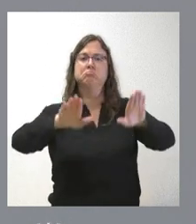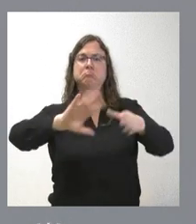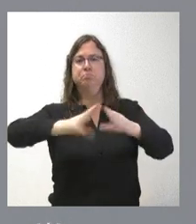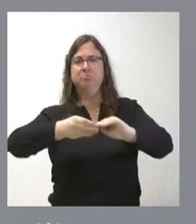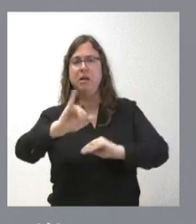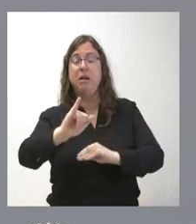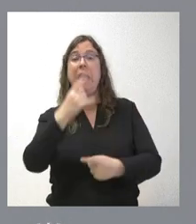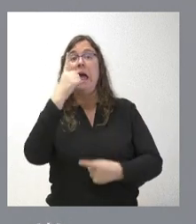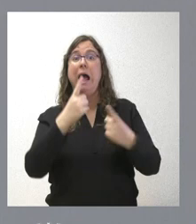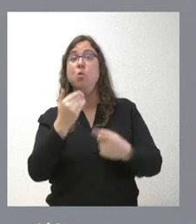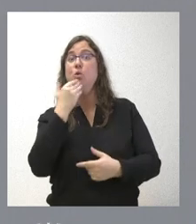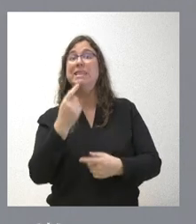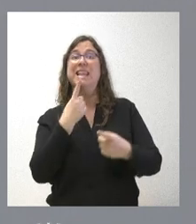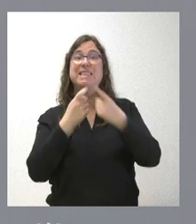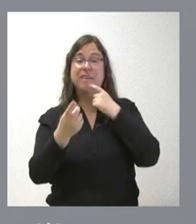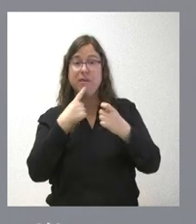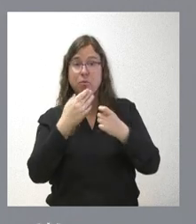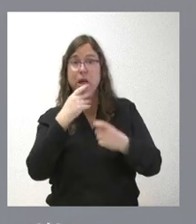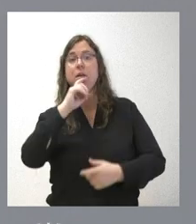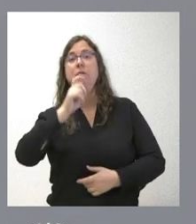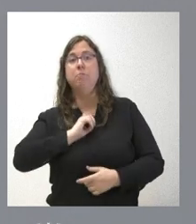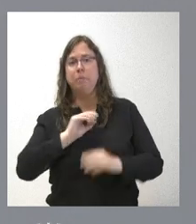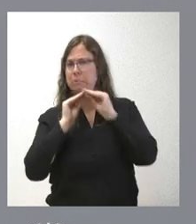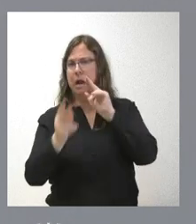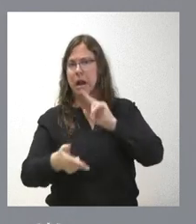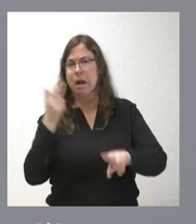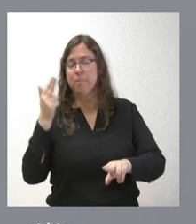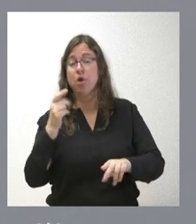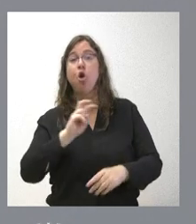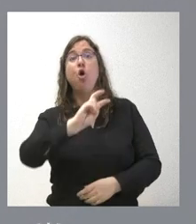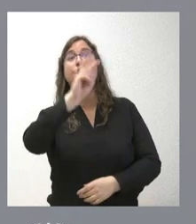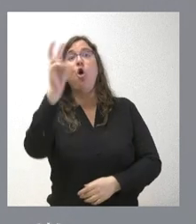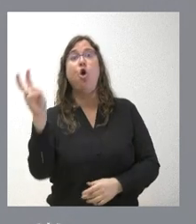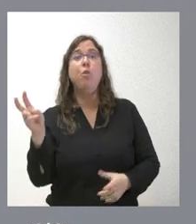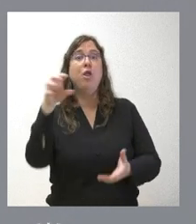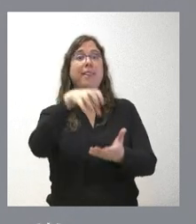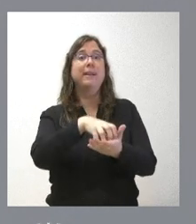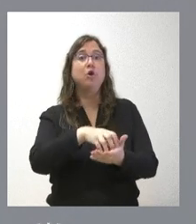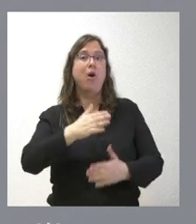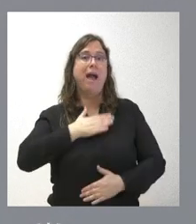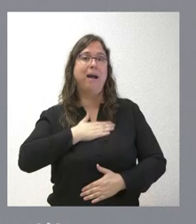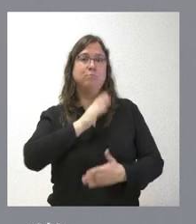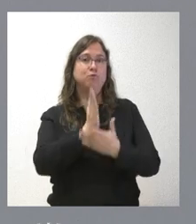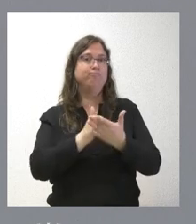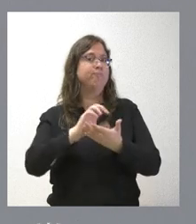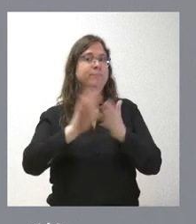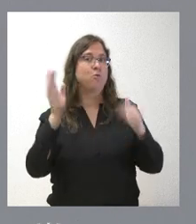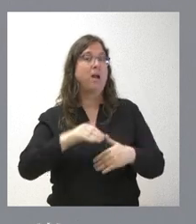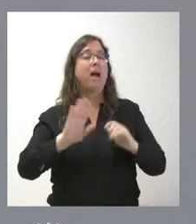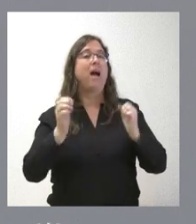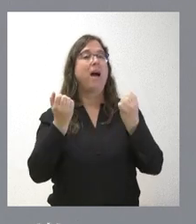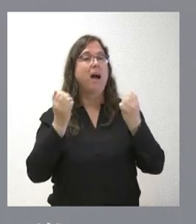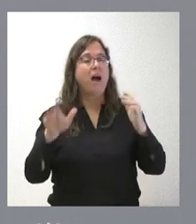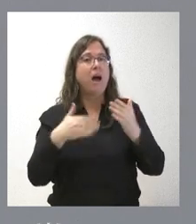dificultad y se nos comunica, pues, actuaríamos de lo más rápido posible. Otros muchos centros no son de la Junta de Castilla y León. Incluso hay centros de